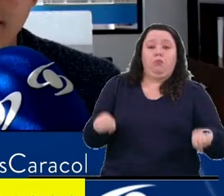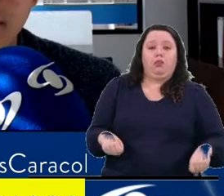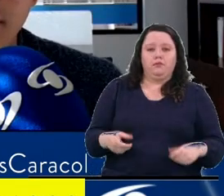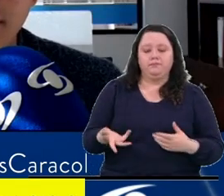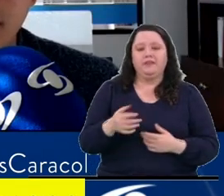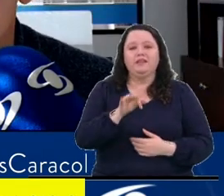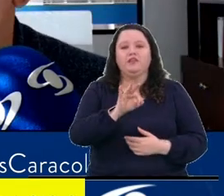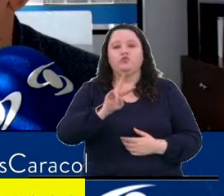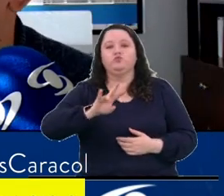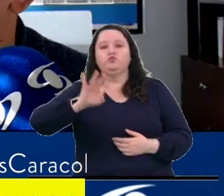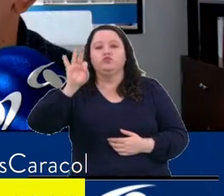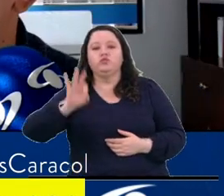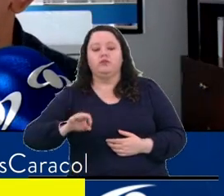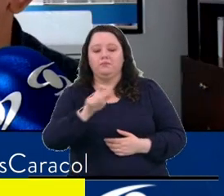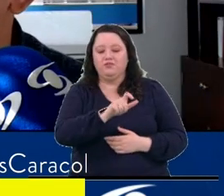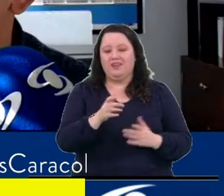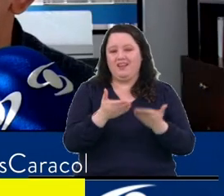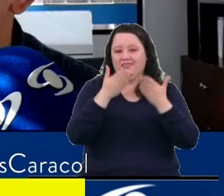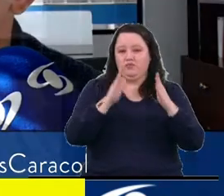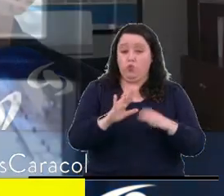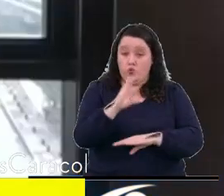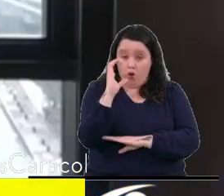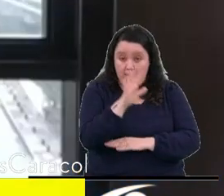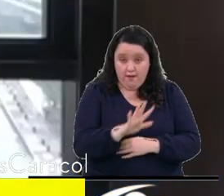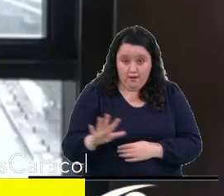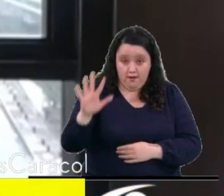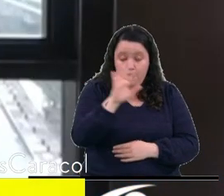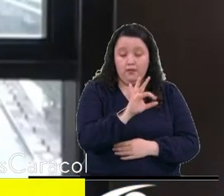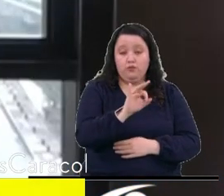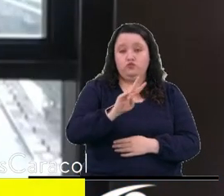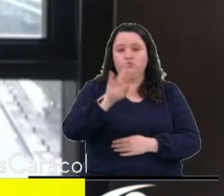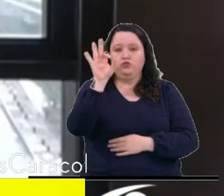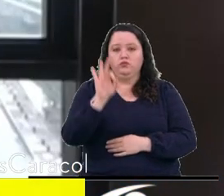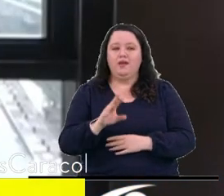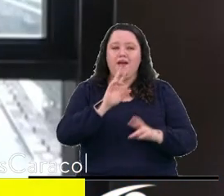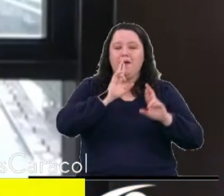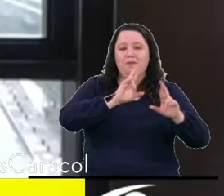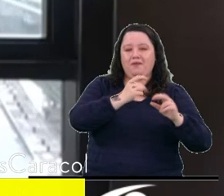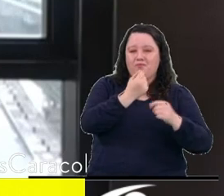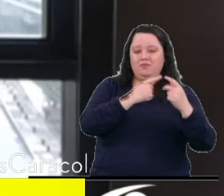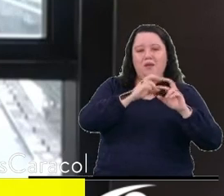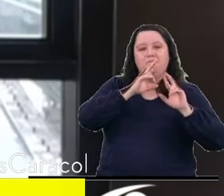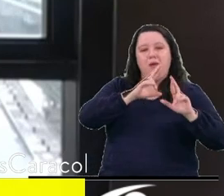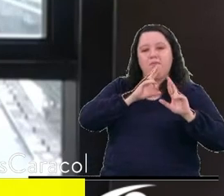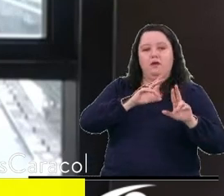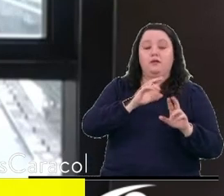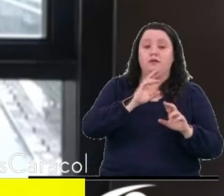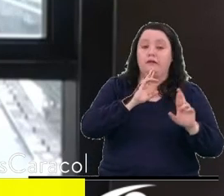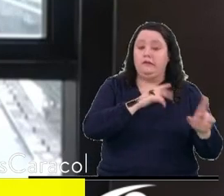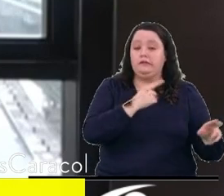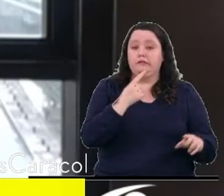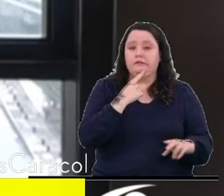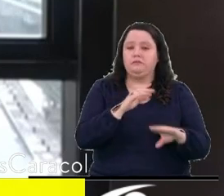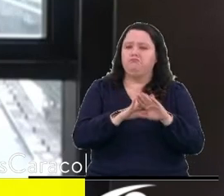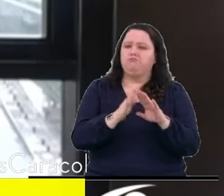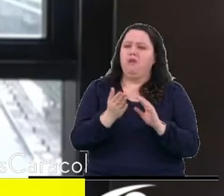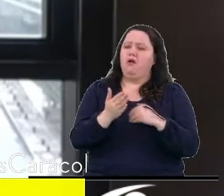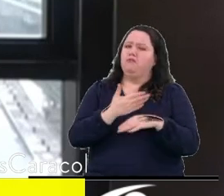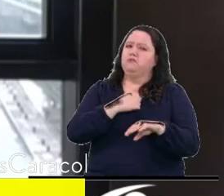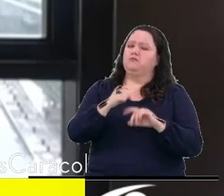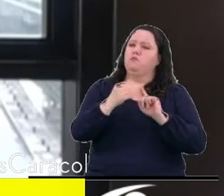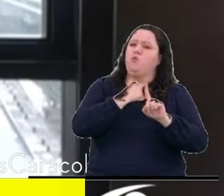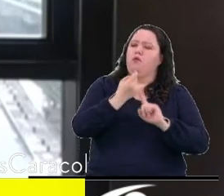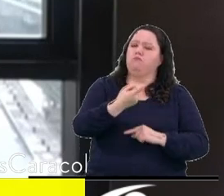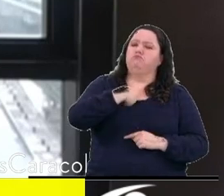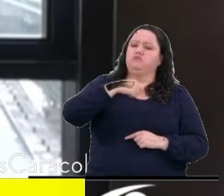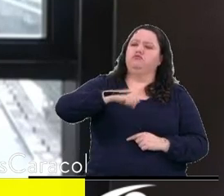el 32% de los estudiantes en Colombia que respondieron a la encuesta reportaron haber sufrido algún tipo de bullying.